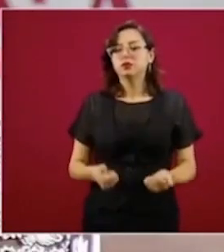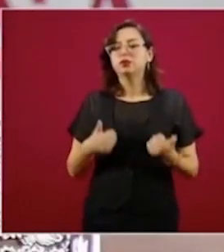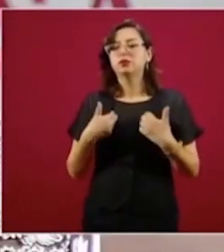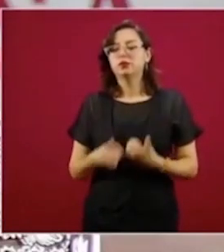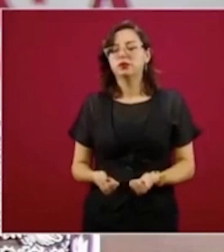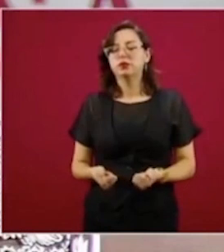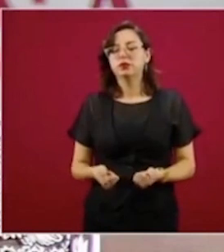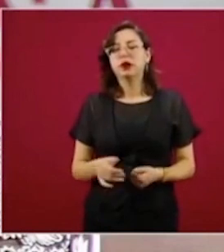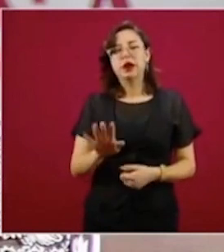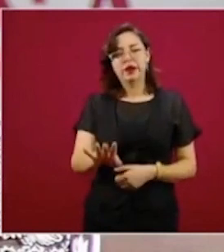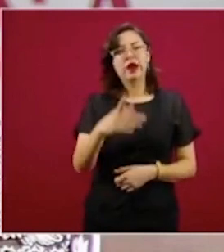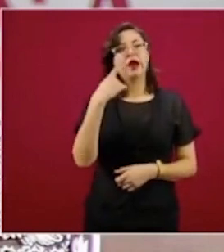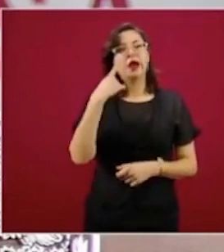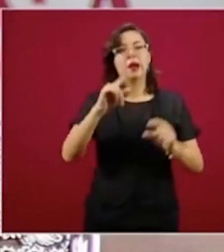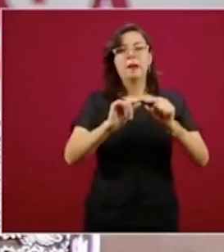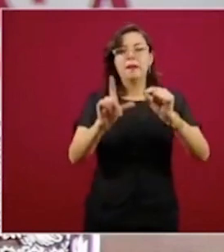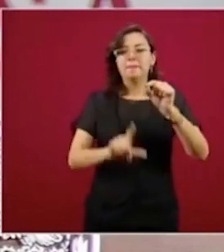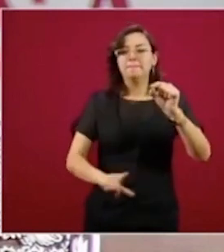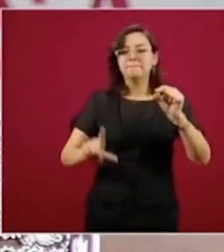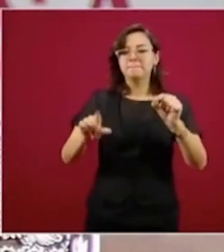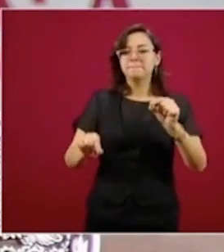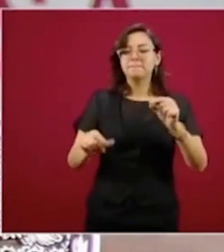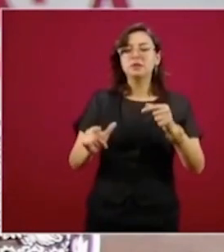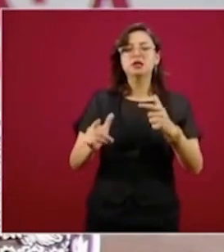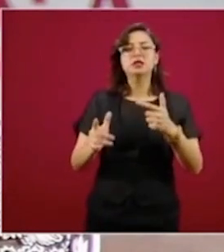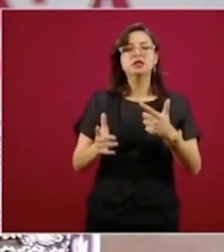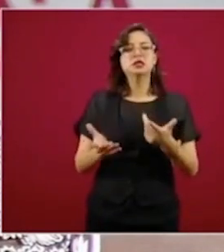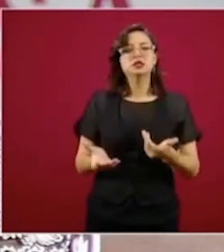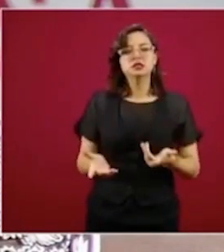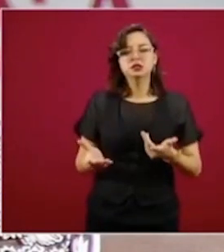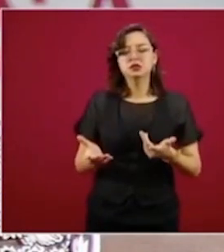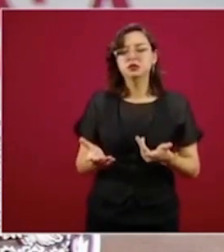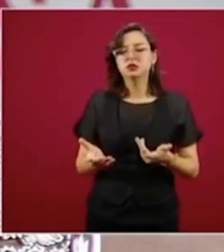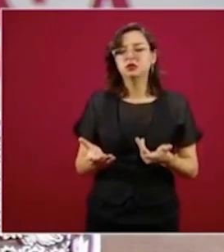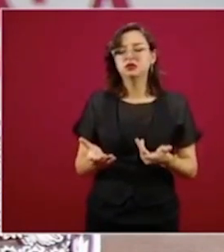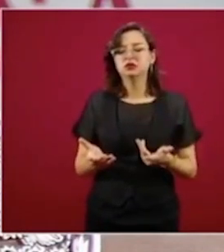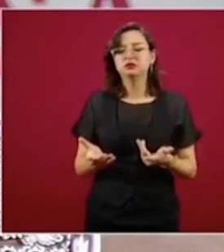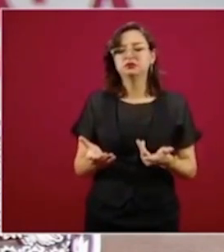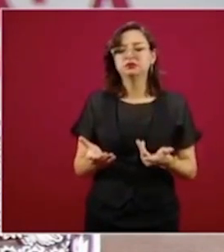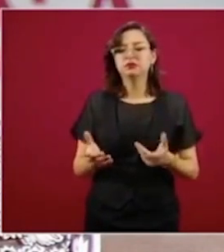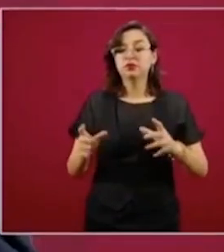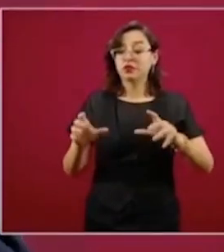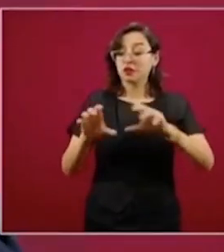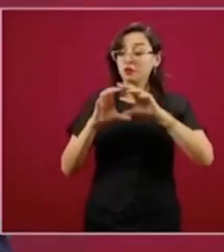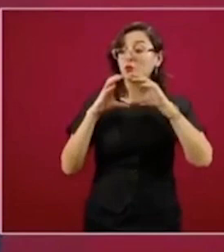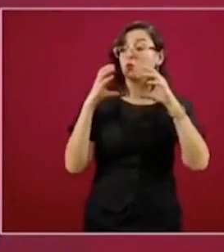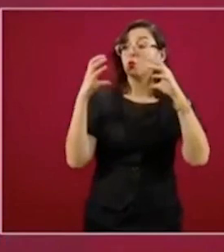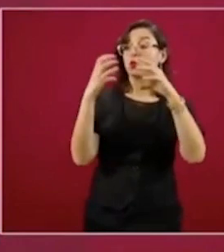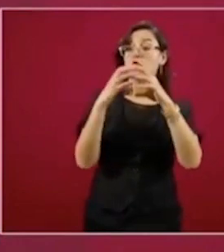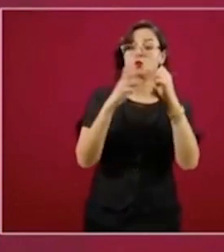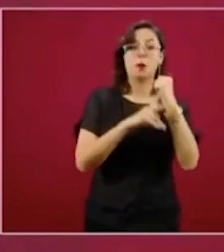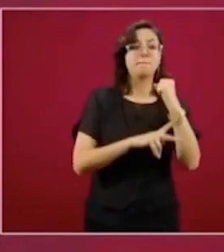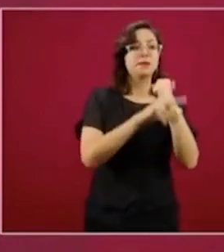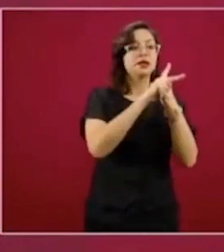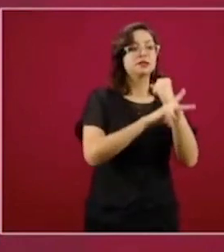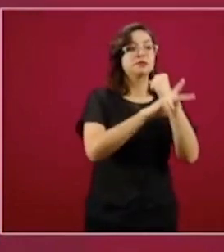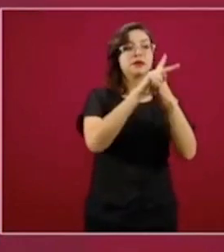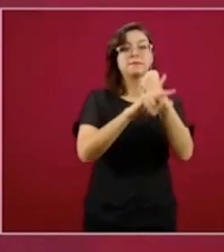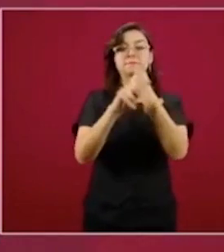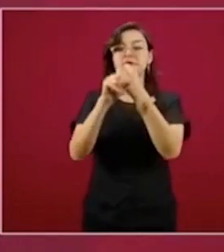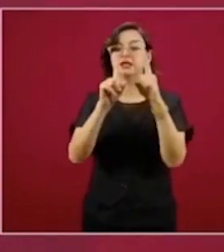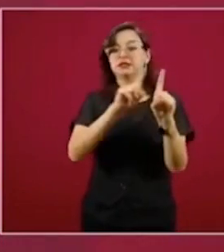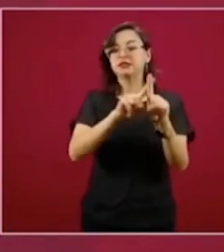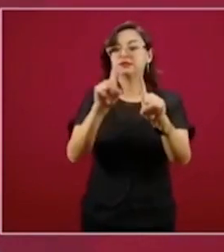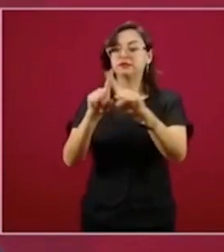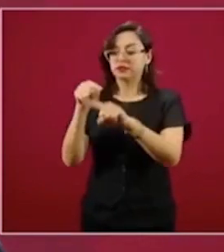es de los primeros lugares en el mundo con